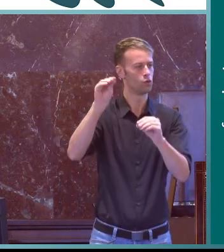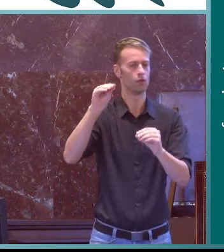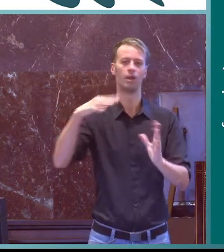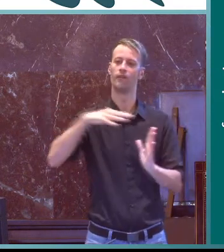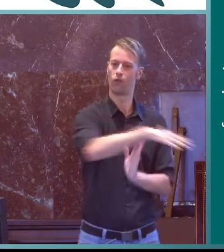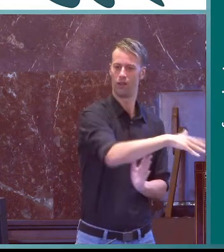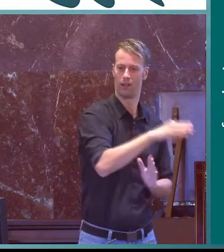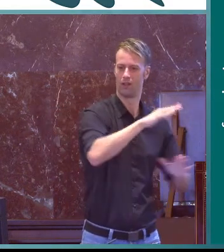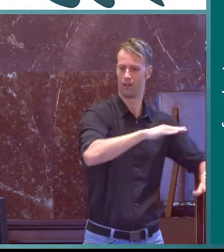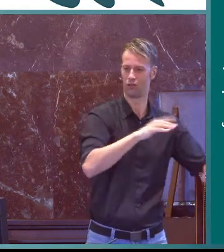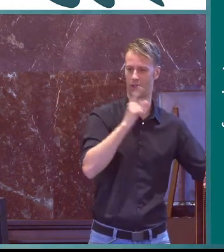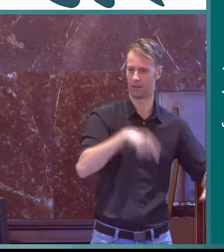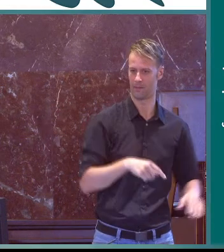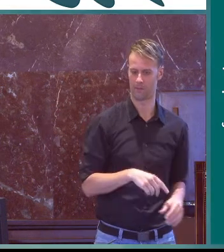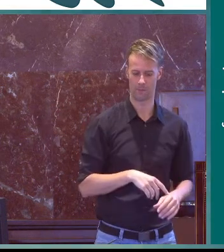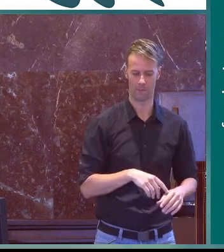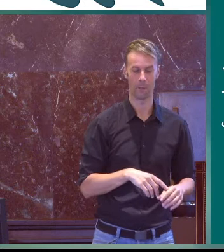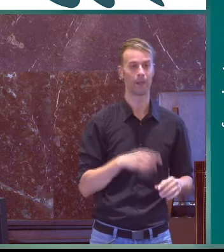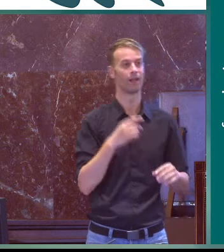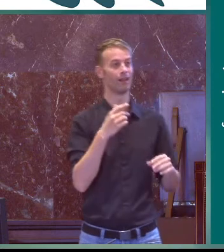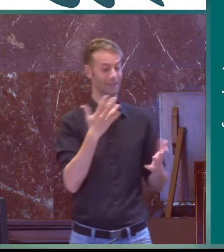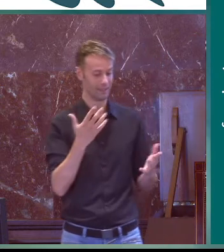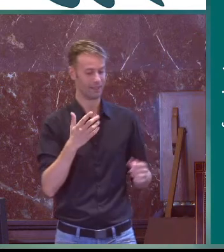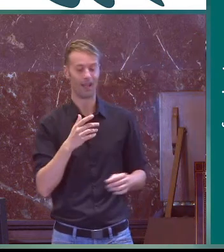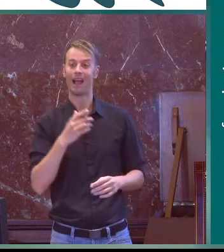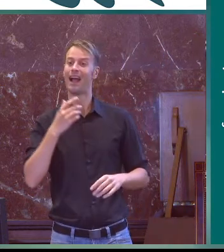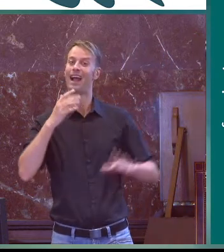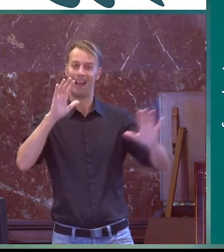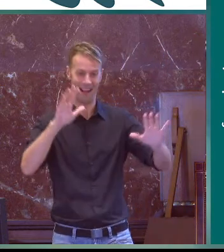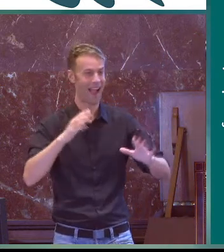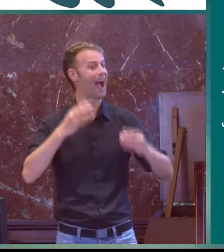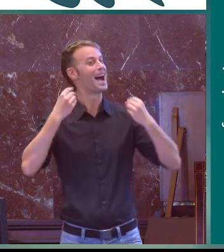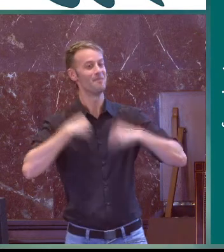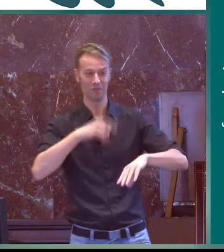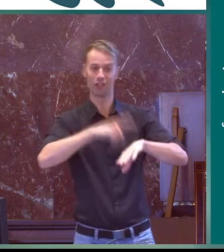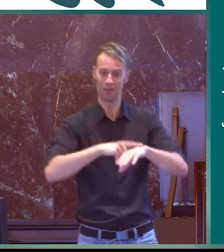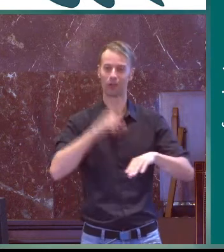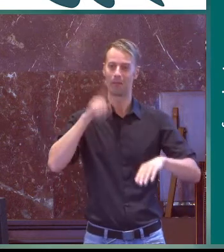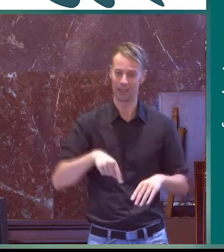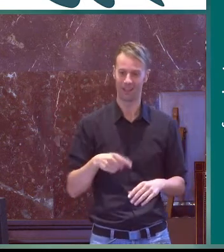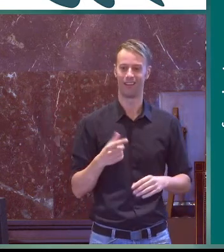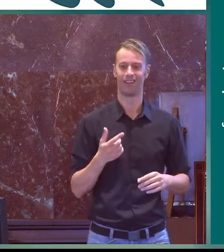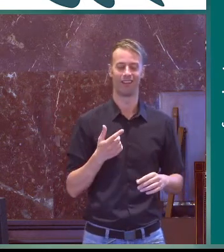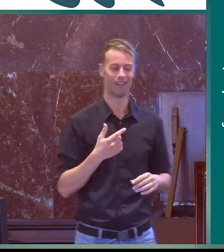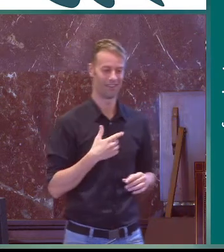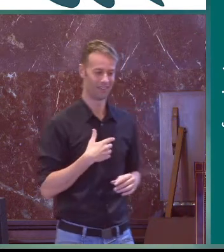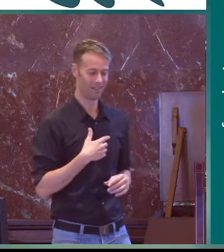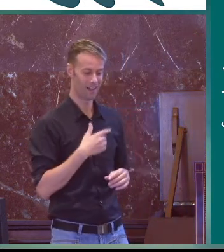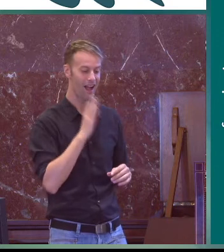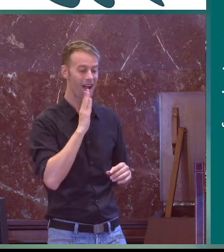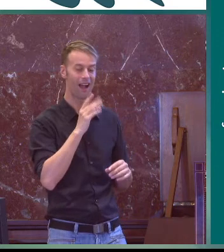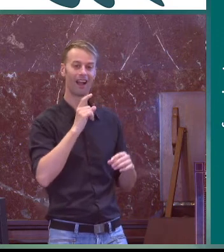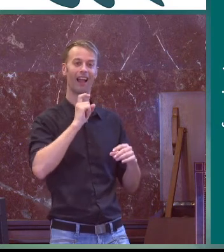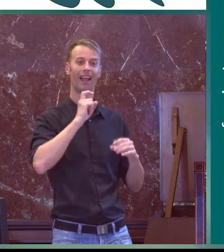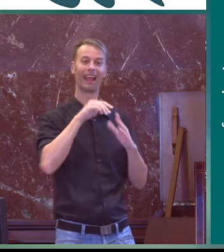sea de una forma o de otra porque la cultura del país todo lo que rodea a la sociedad y a la gente de ese país influye y al mismo tiempo